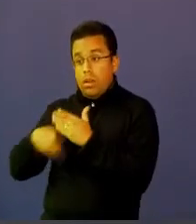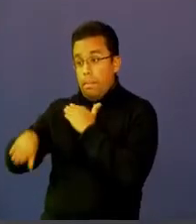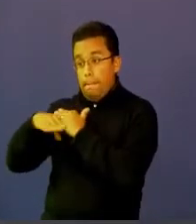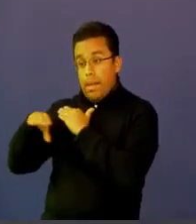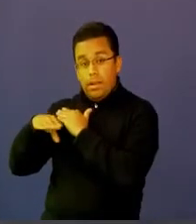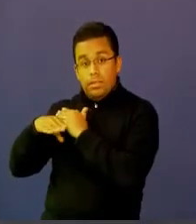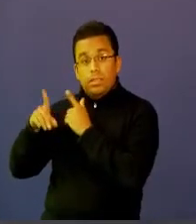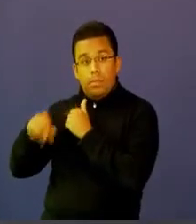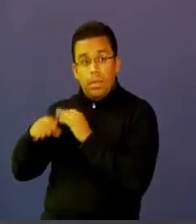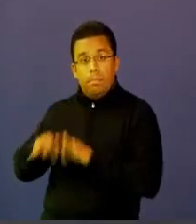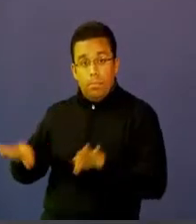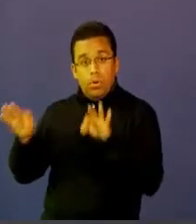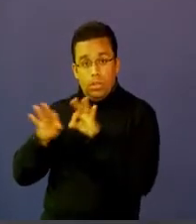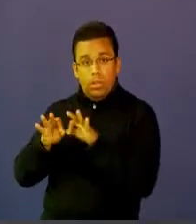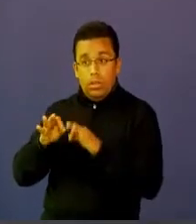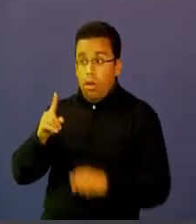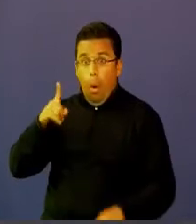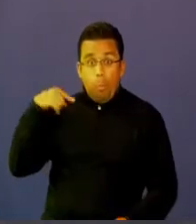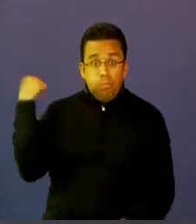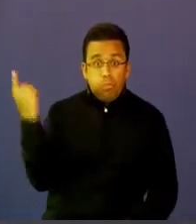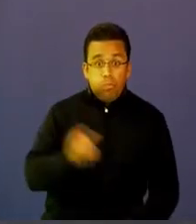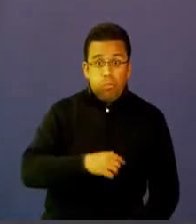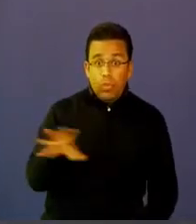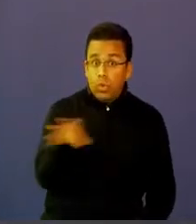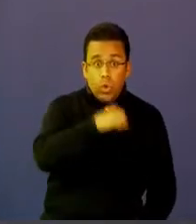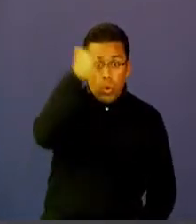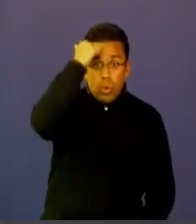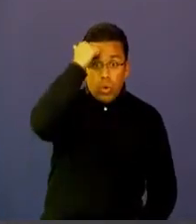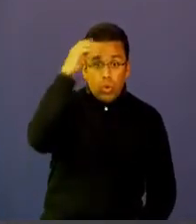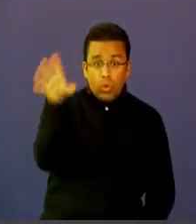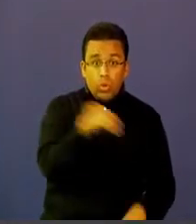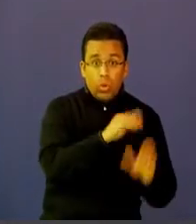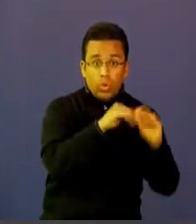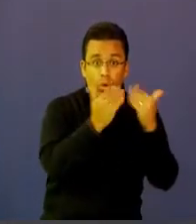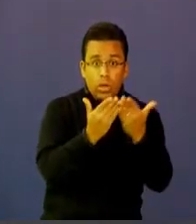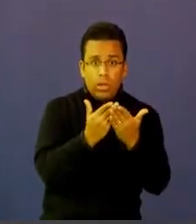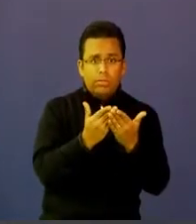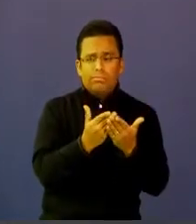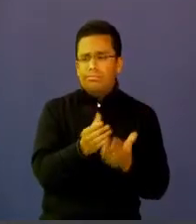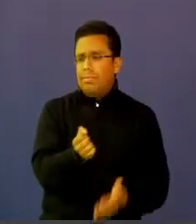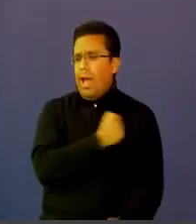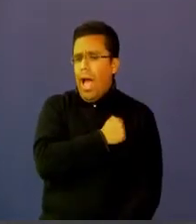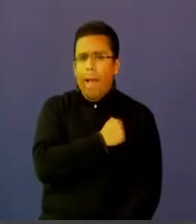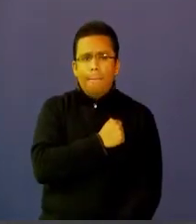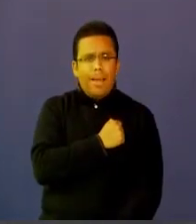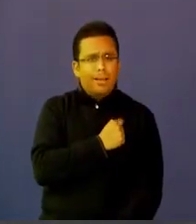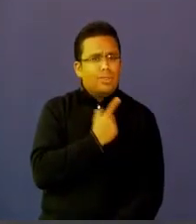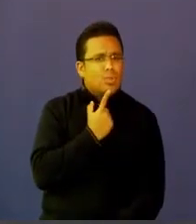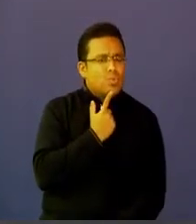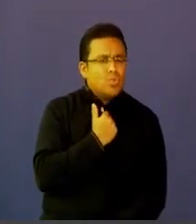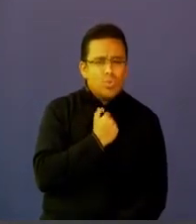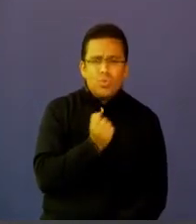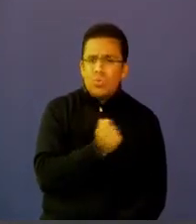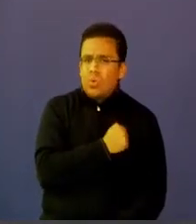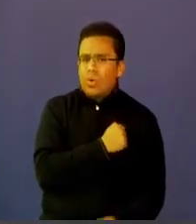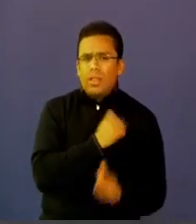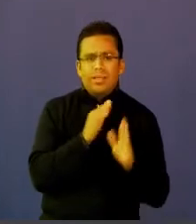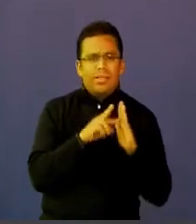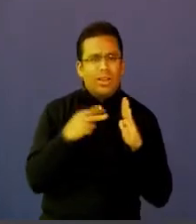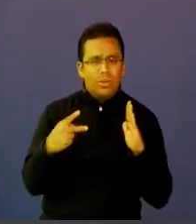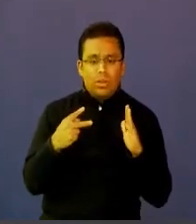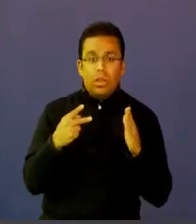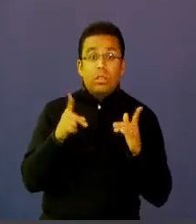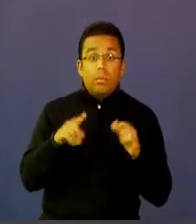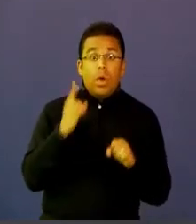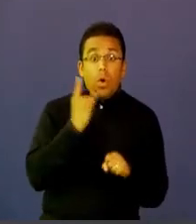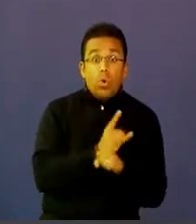todas las instituciones educativas hoy en día nos encontramos con profesores que aman la tecnología que hacen uso de estrategias innovadoras usando